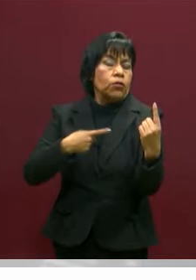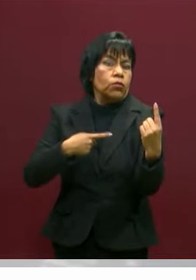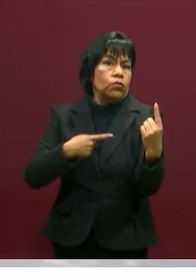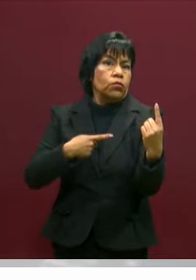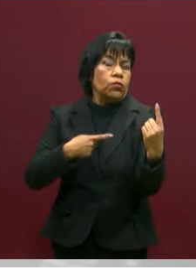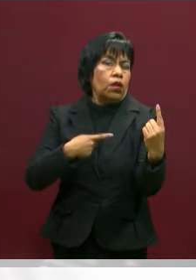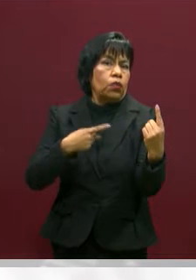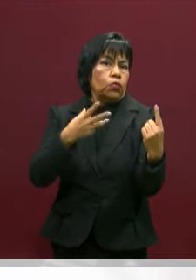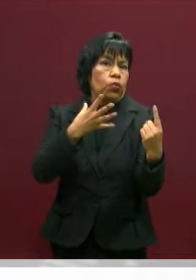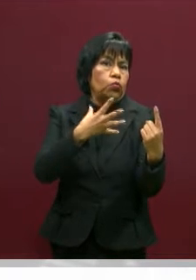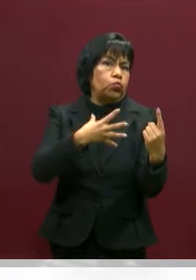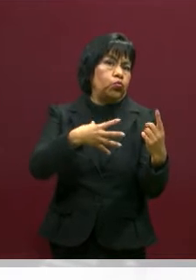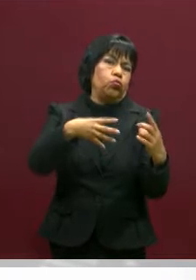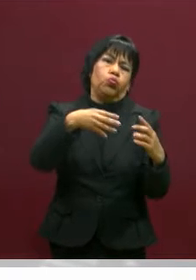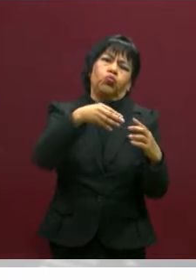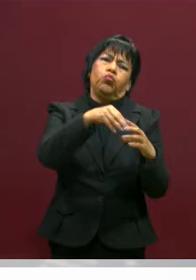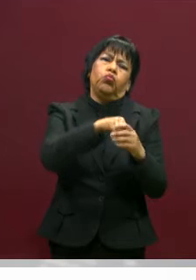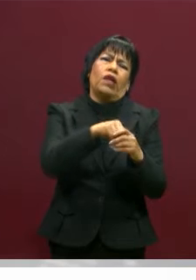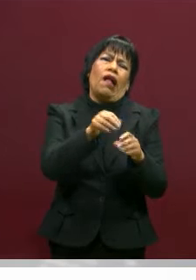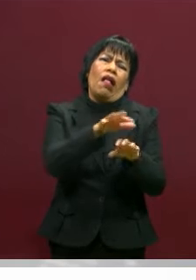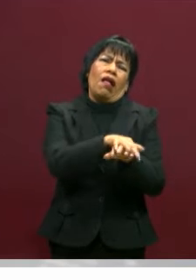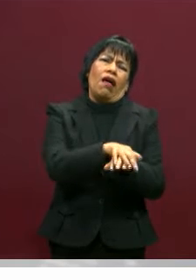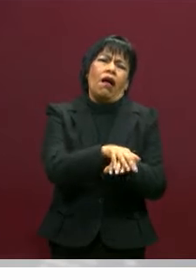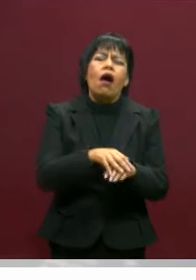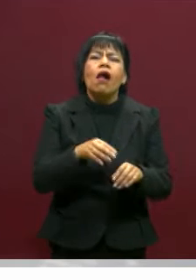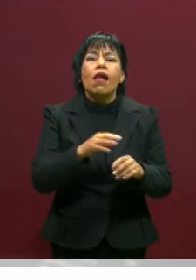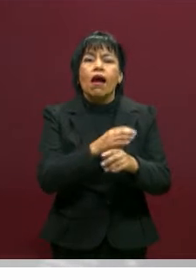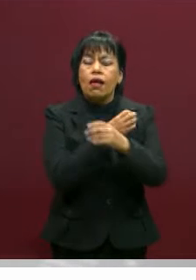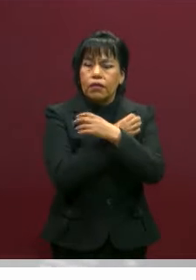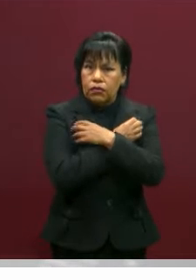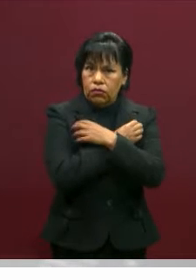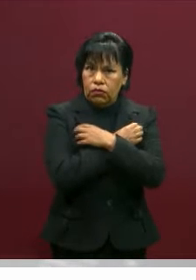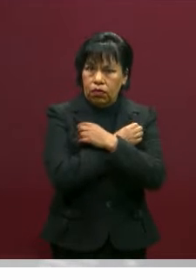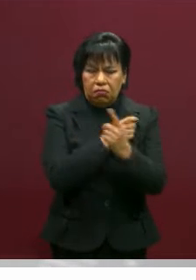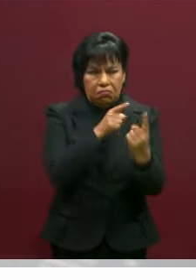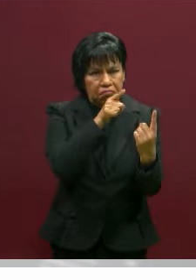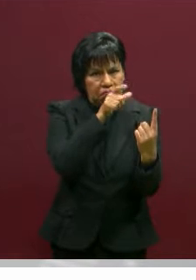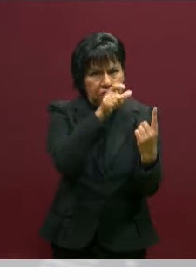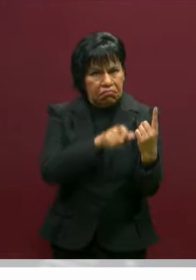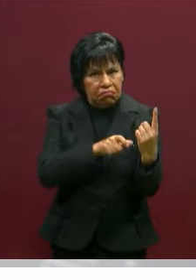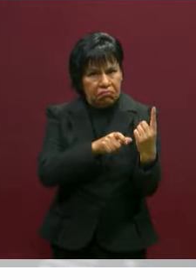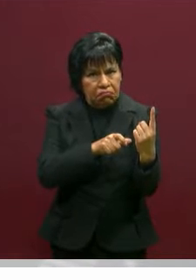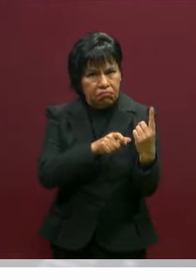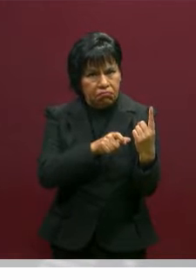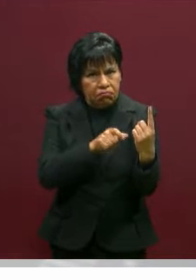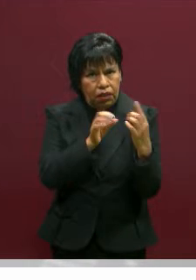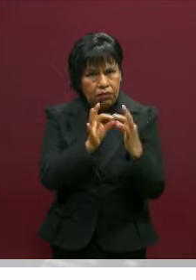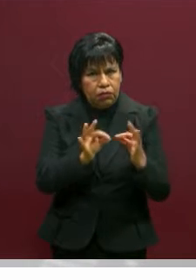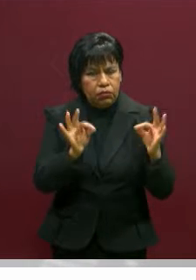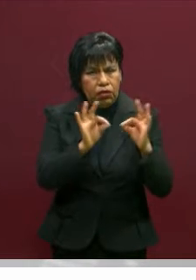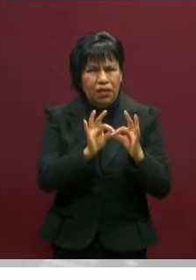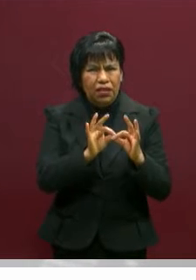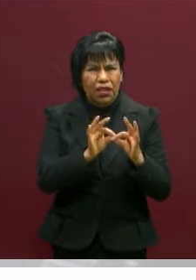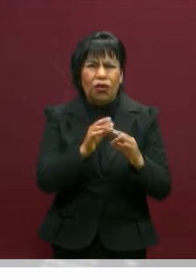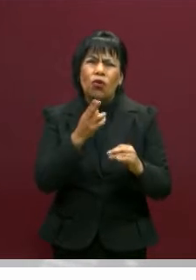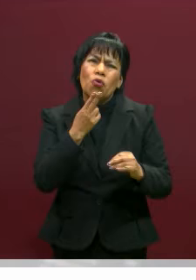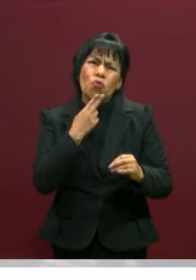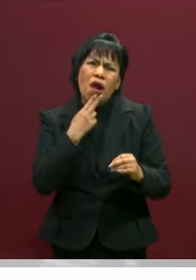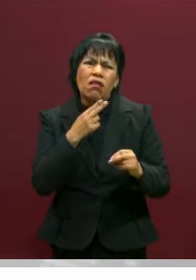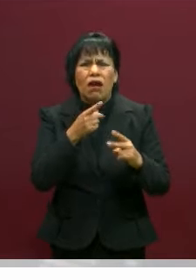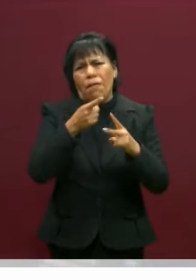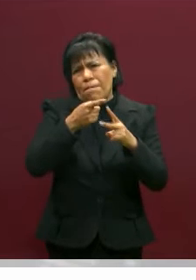Entonces la educación tiende a formar seres humanos y todo lo demás son herramientas, la